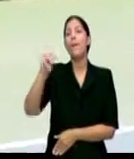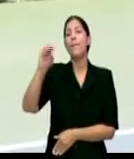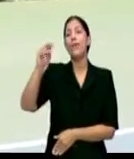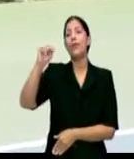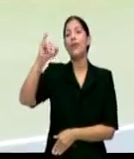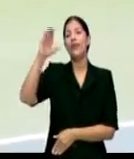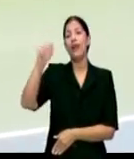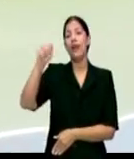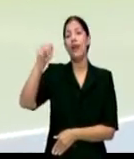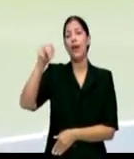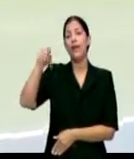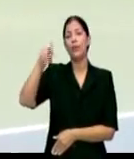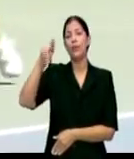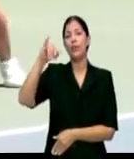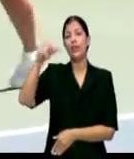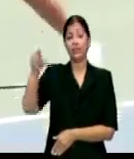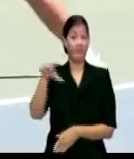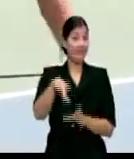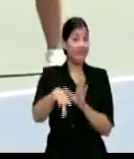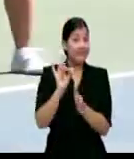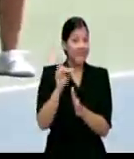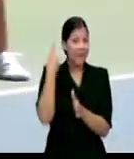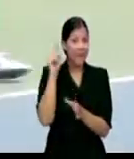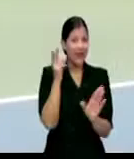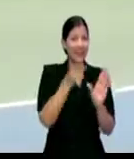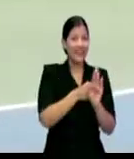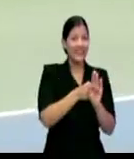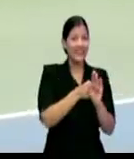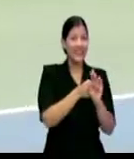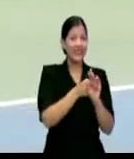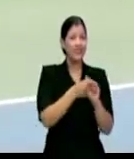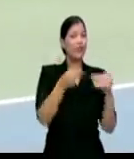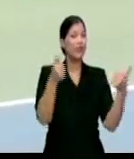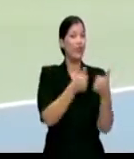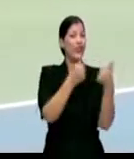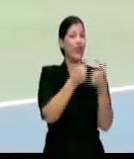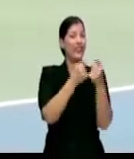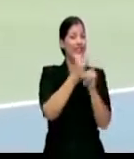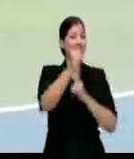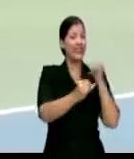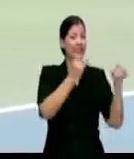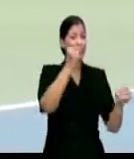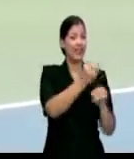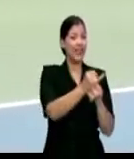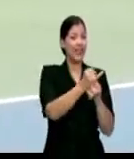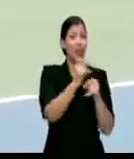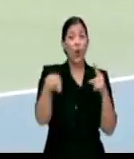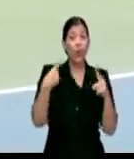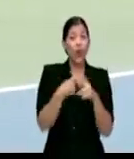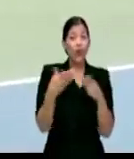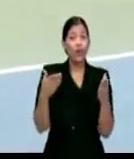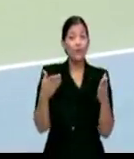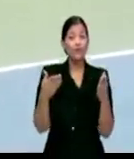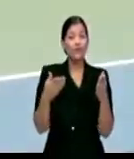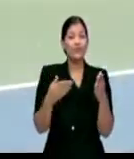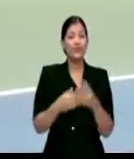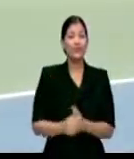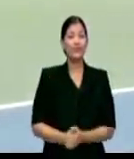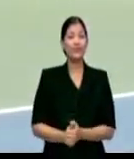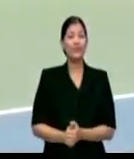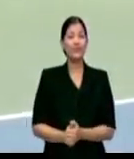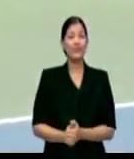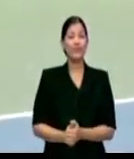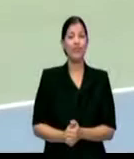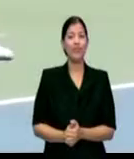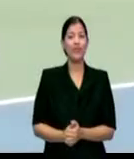ser seleccionada para participar en el prestigioso torneo Rising Star Invitational el cual se llevará a cabo durante las finales de